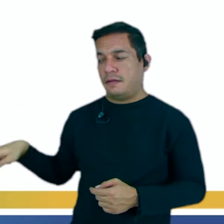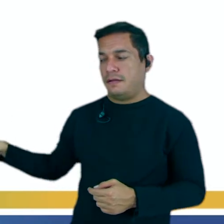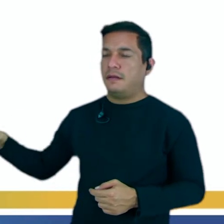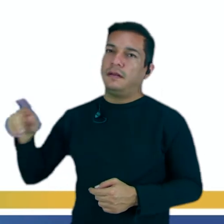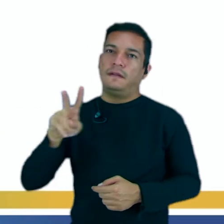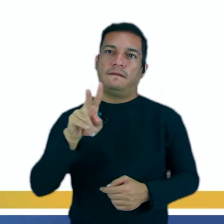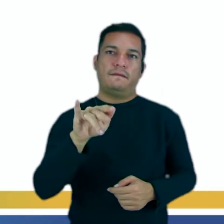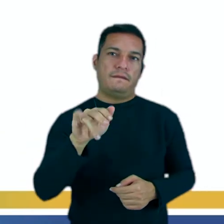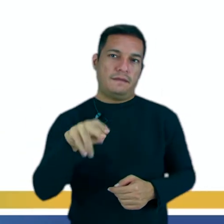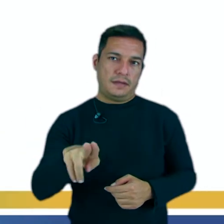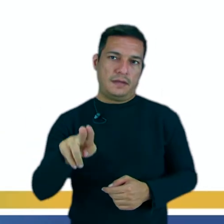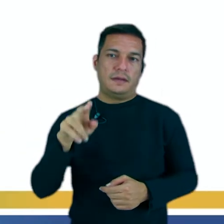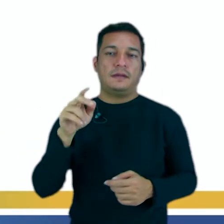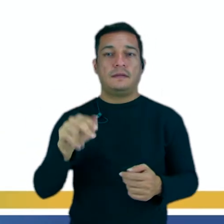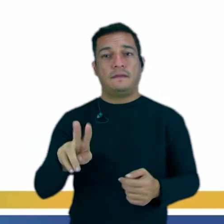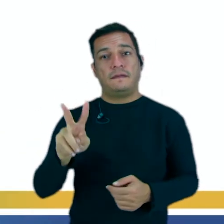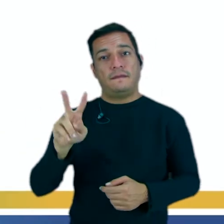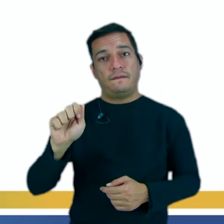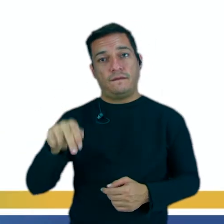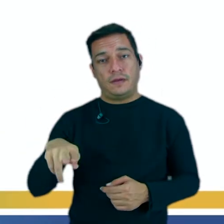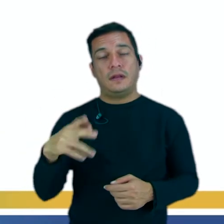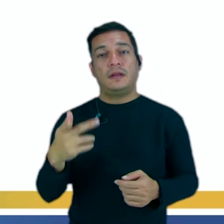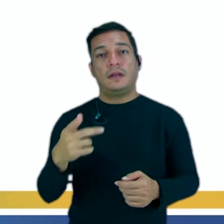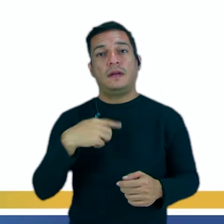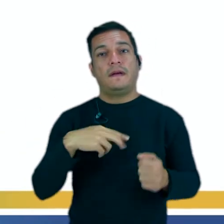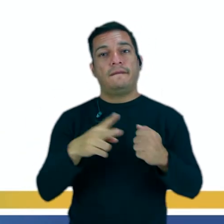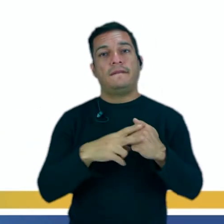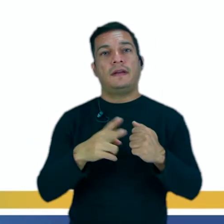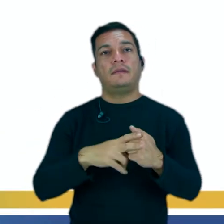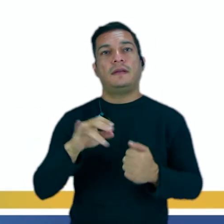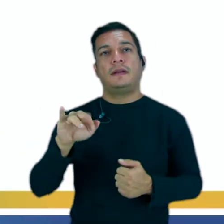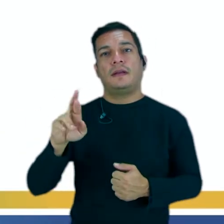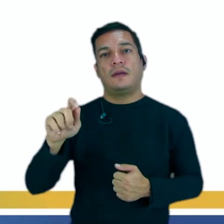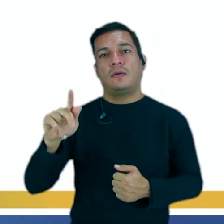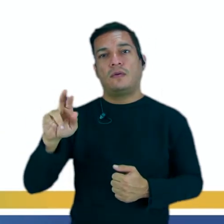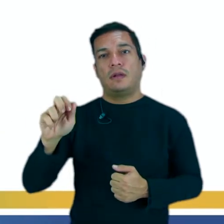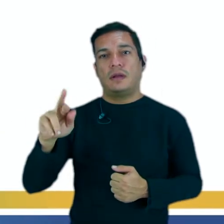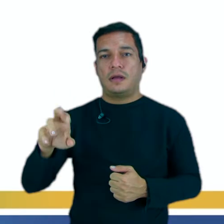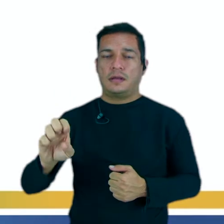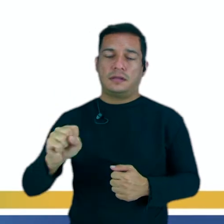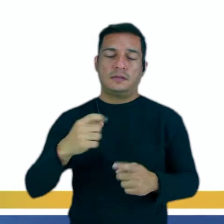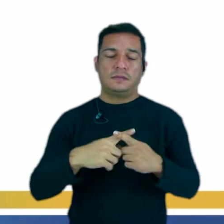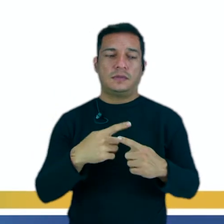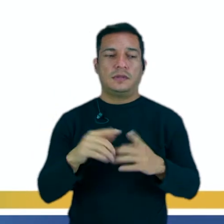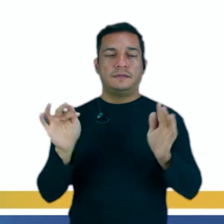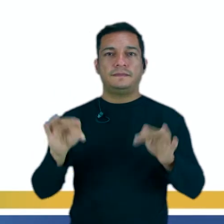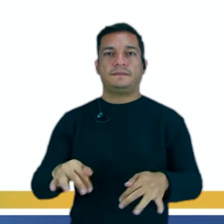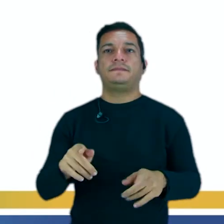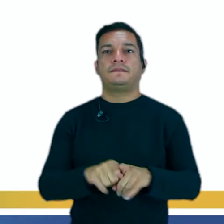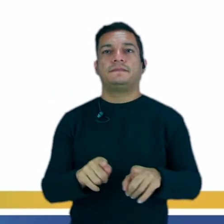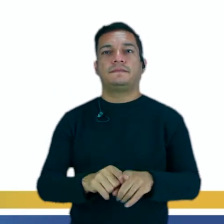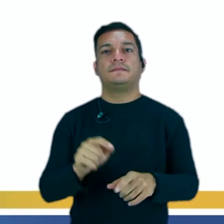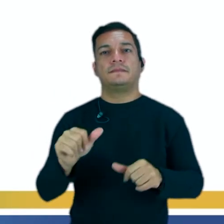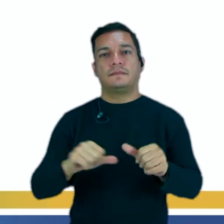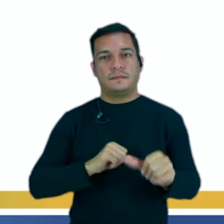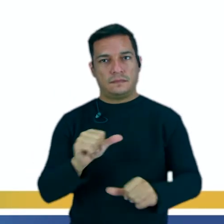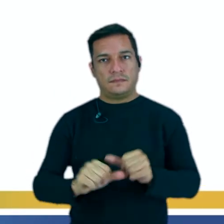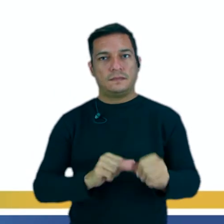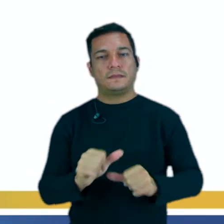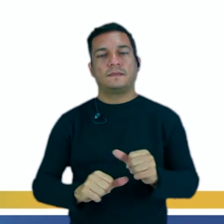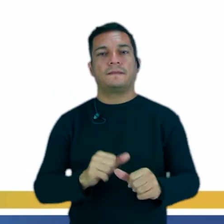ustedes, van. Entonces, estos son verbos irregulares porque, además de la terminación, también sufre